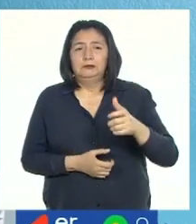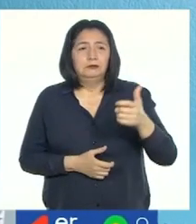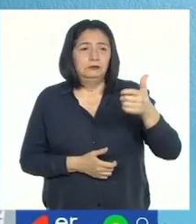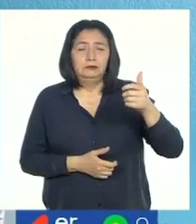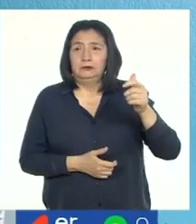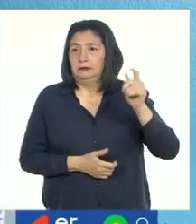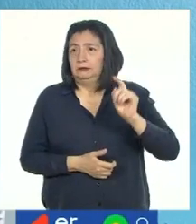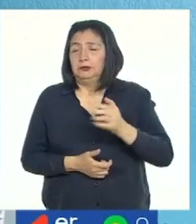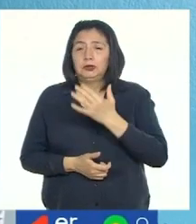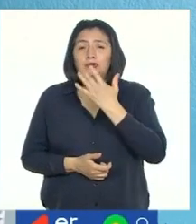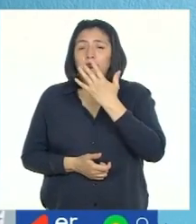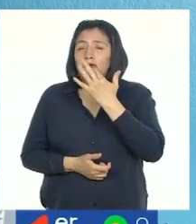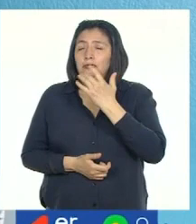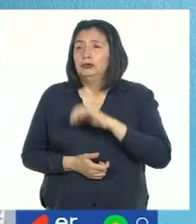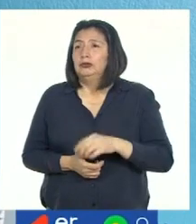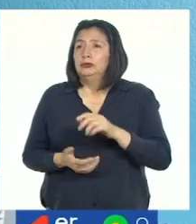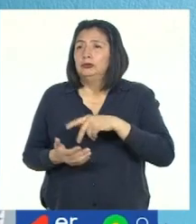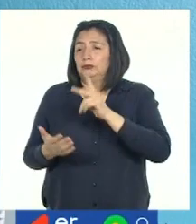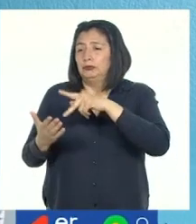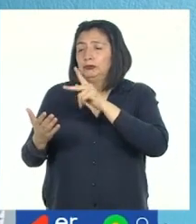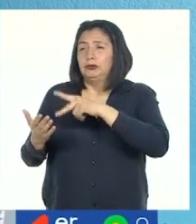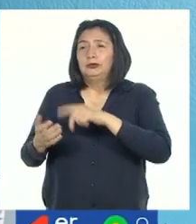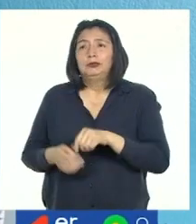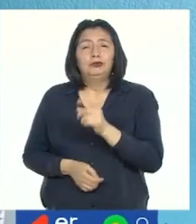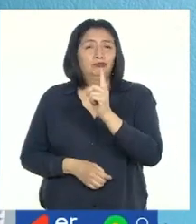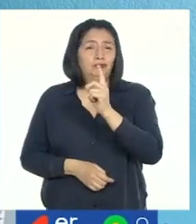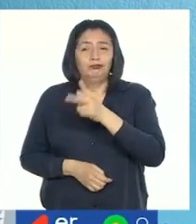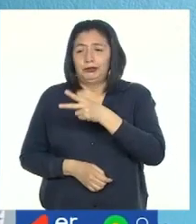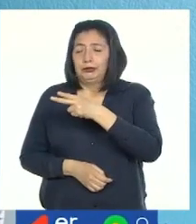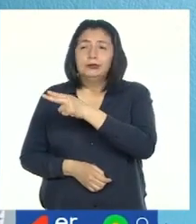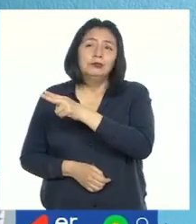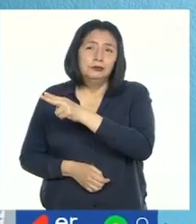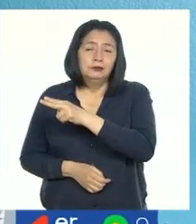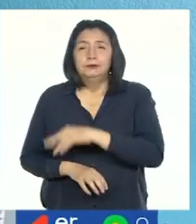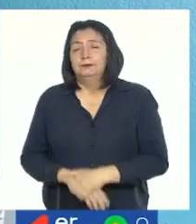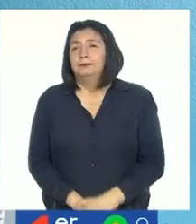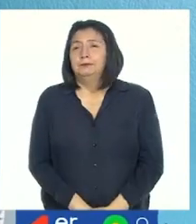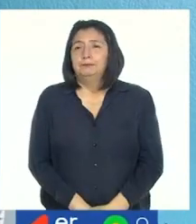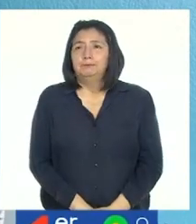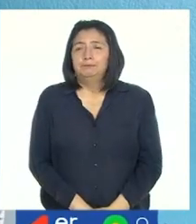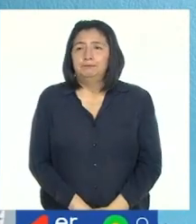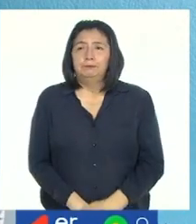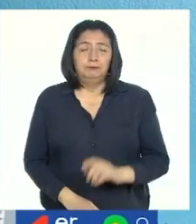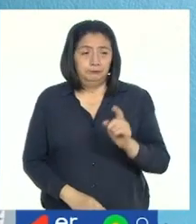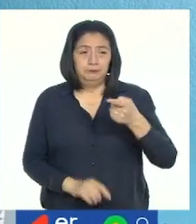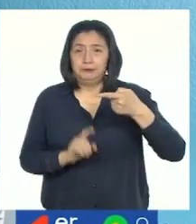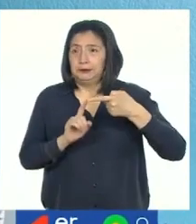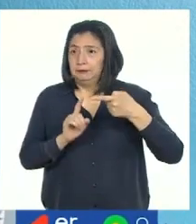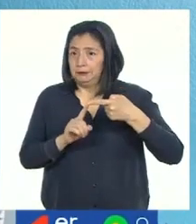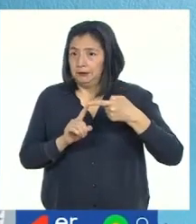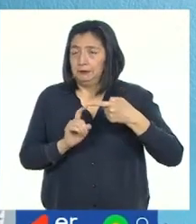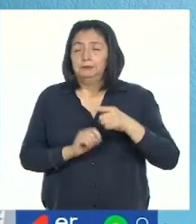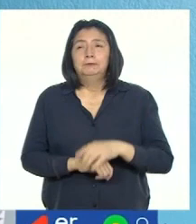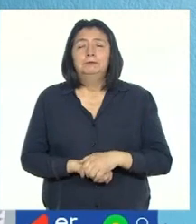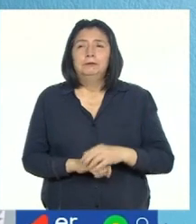lápiz, colores, plumones y una tijera. Primero,